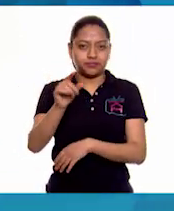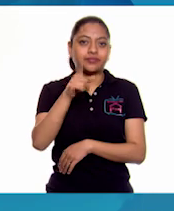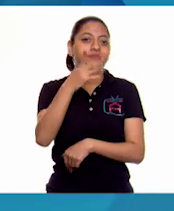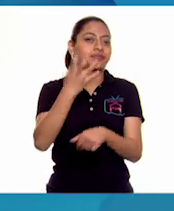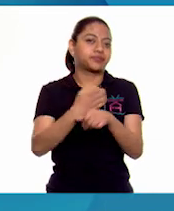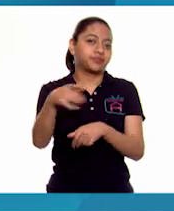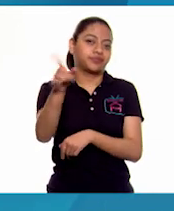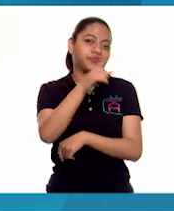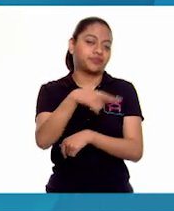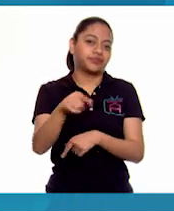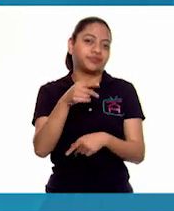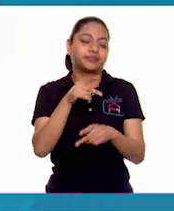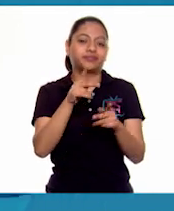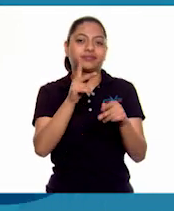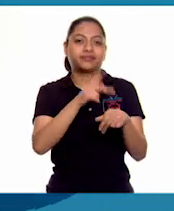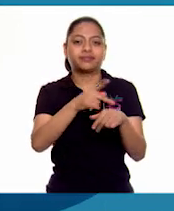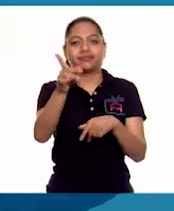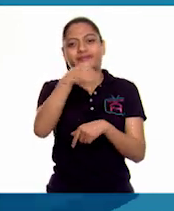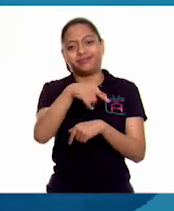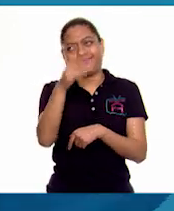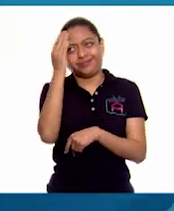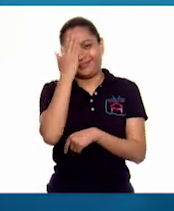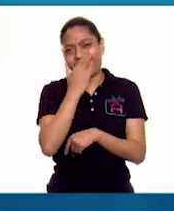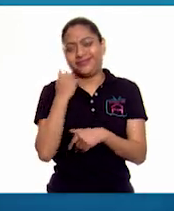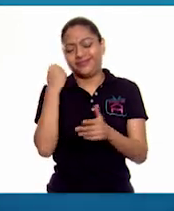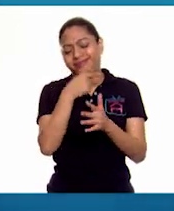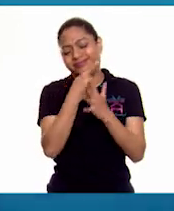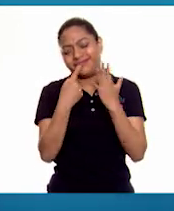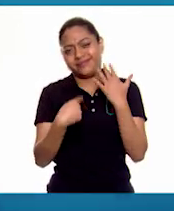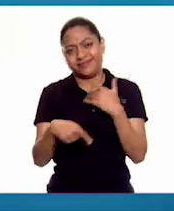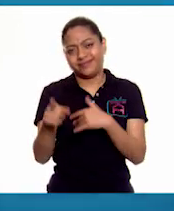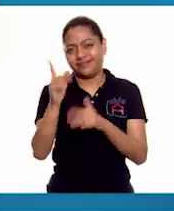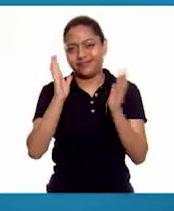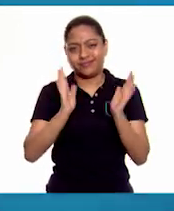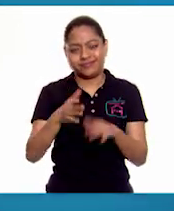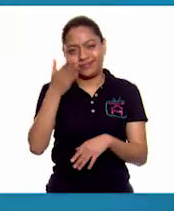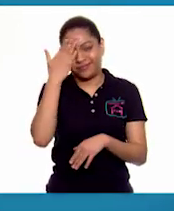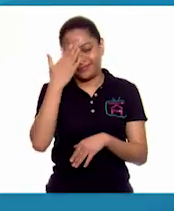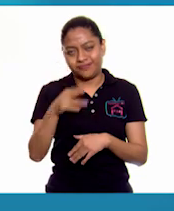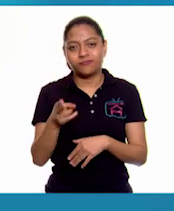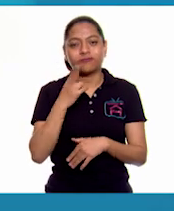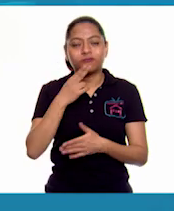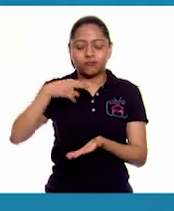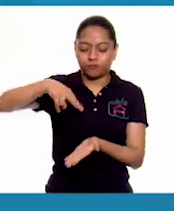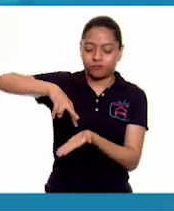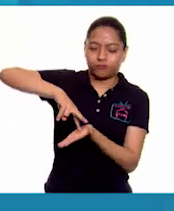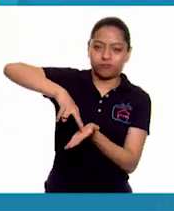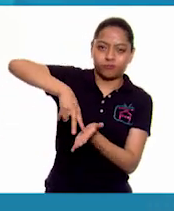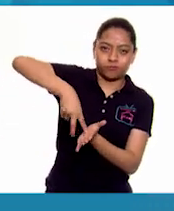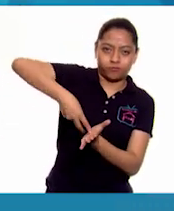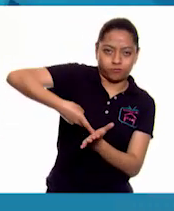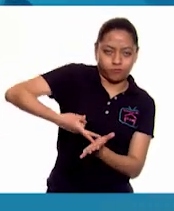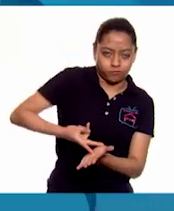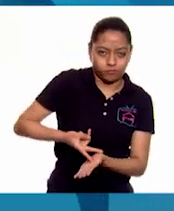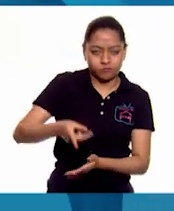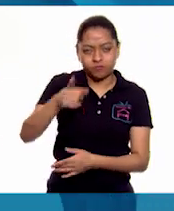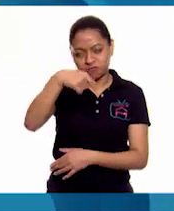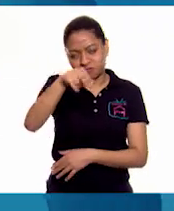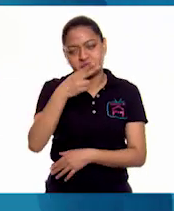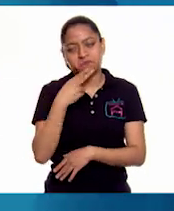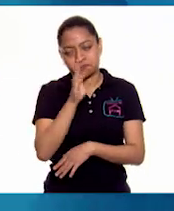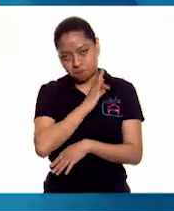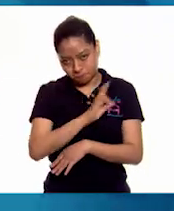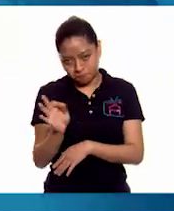cuarto año, son muy hábiles y diestros en usar ya su compás, y entonces pueden usar su compás. ¿Cómo